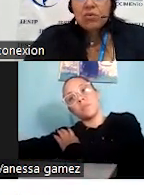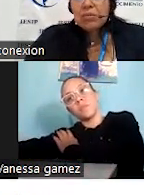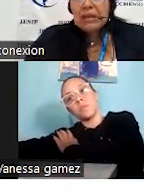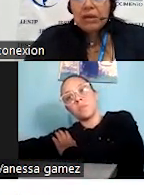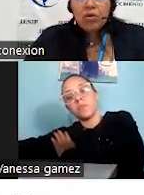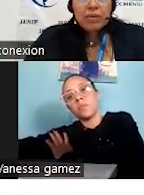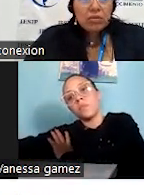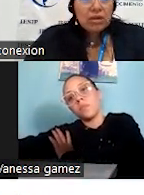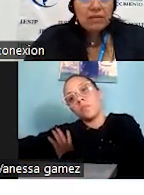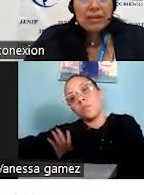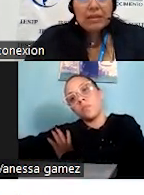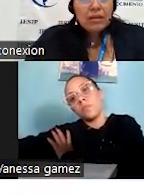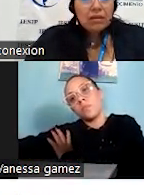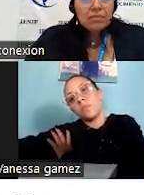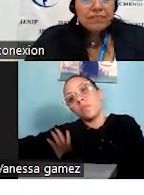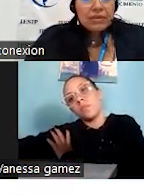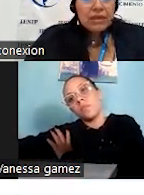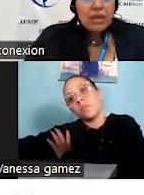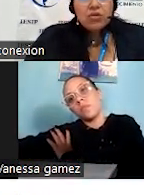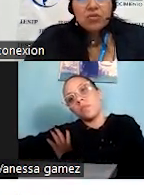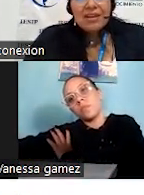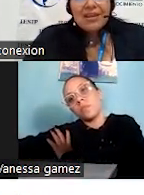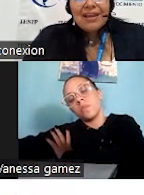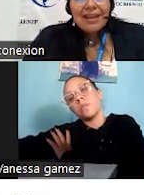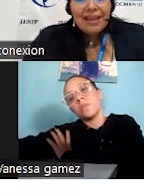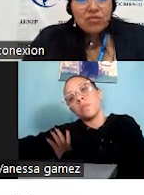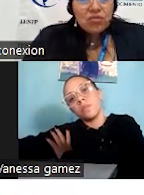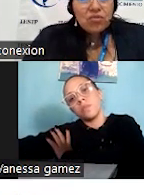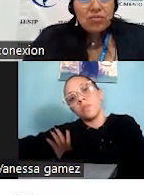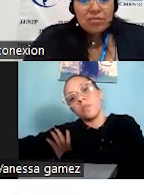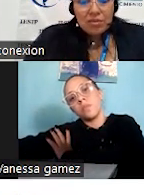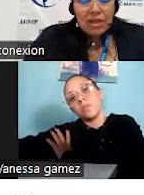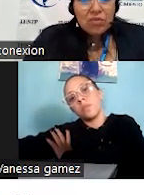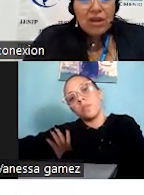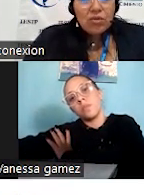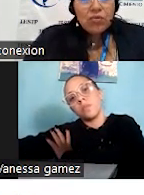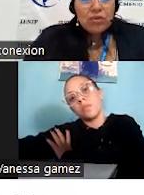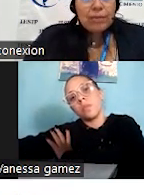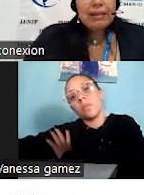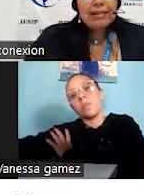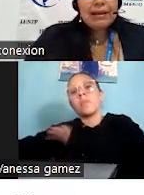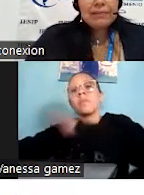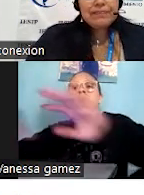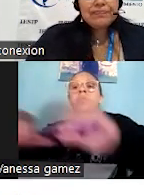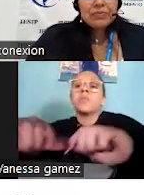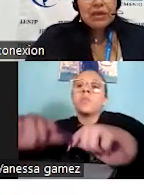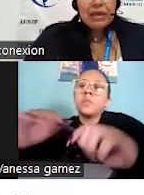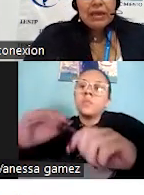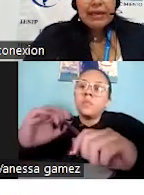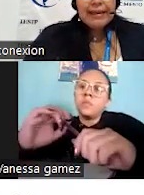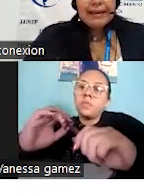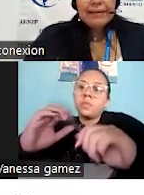tal, y si no una más lejos, pero que sí me atienda. Entonces, eso son, eso es algo fundamental.